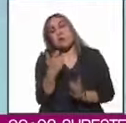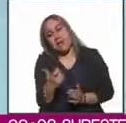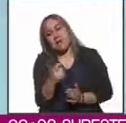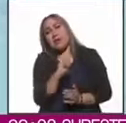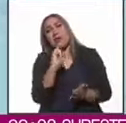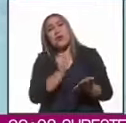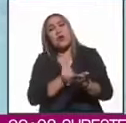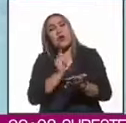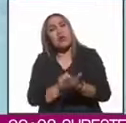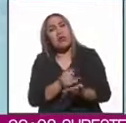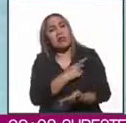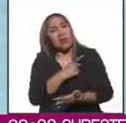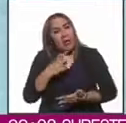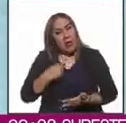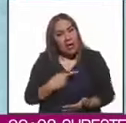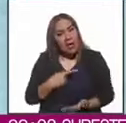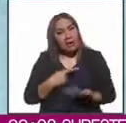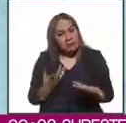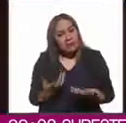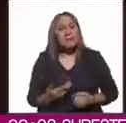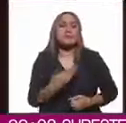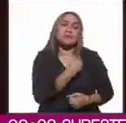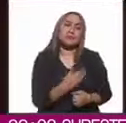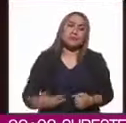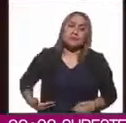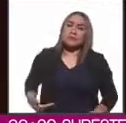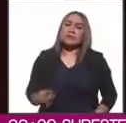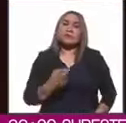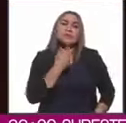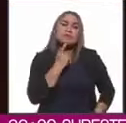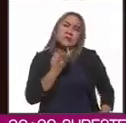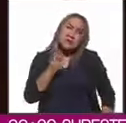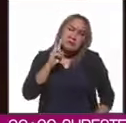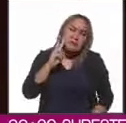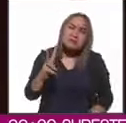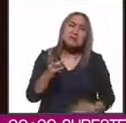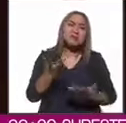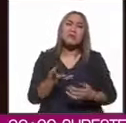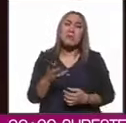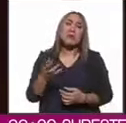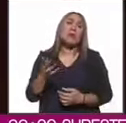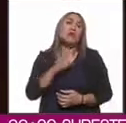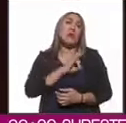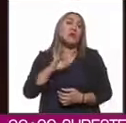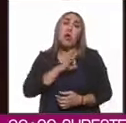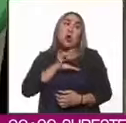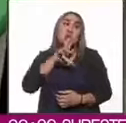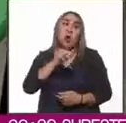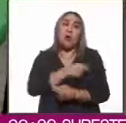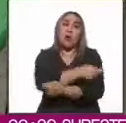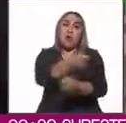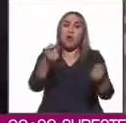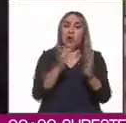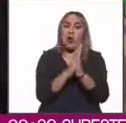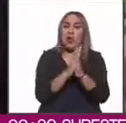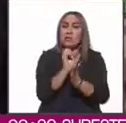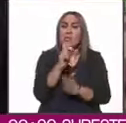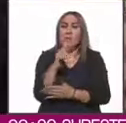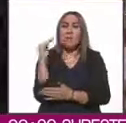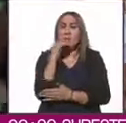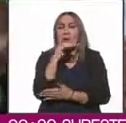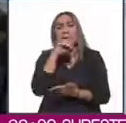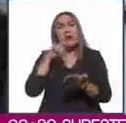en impuestos. Eso sí, criticó el presidente López Obrador el freno a la distribución de los libros de texto gratuitos en